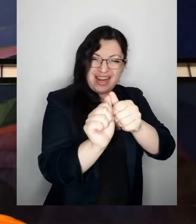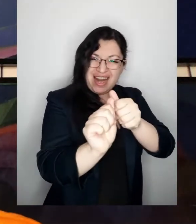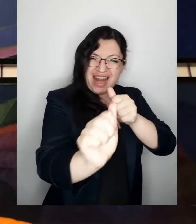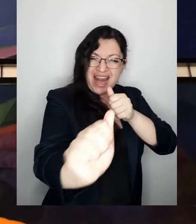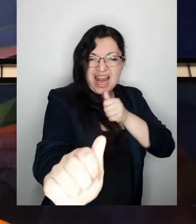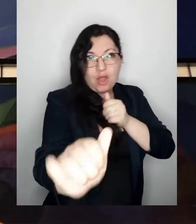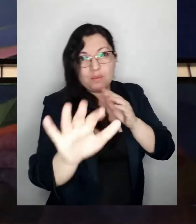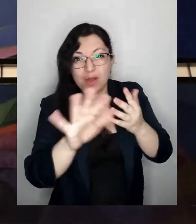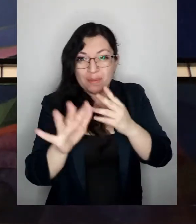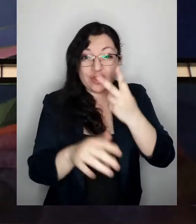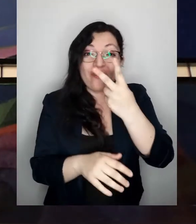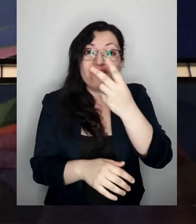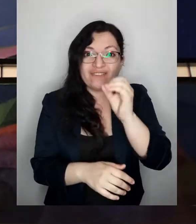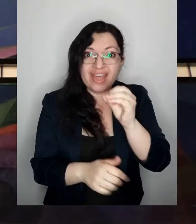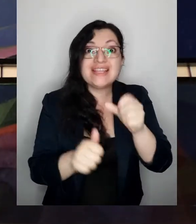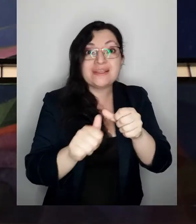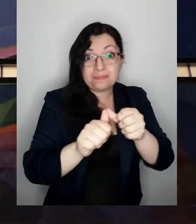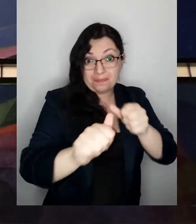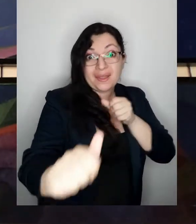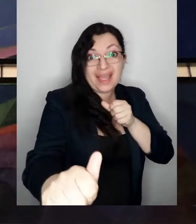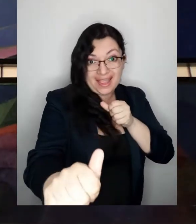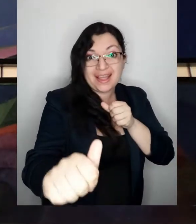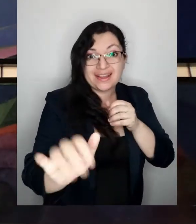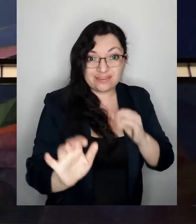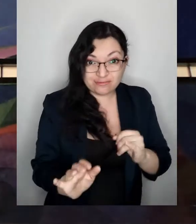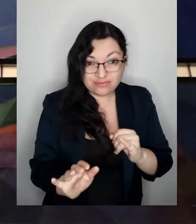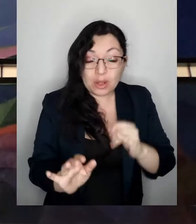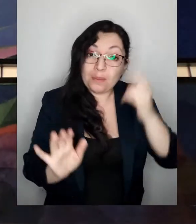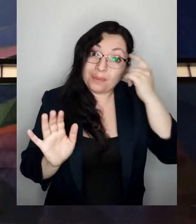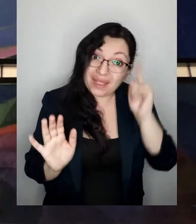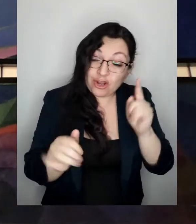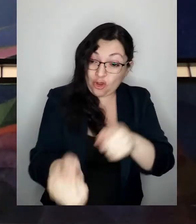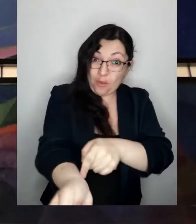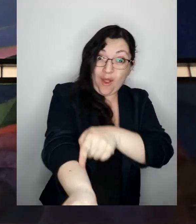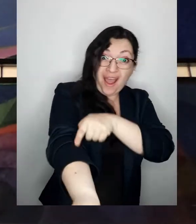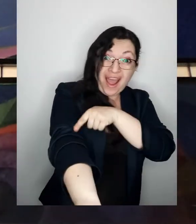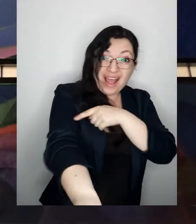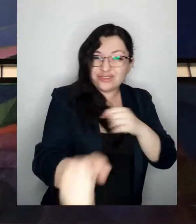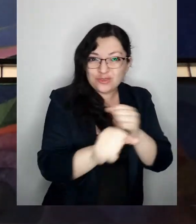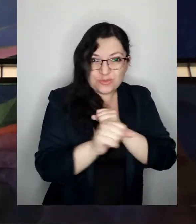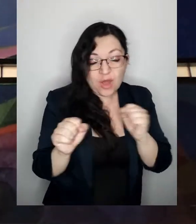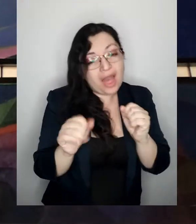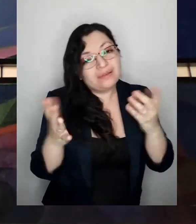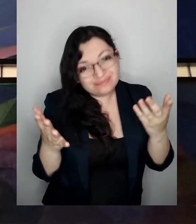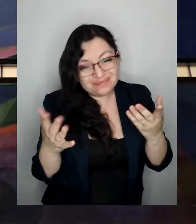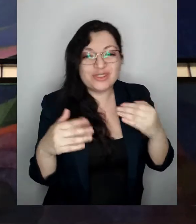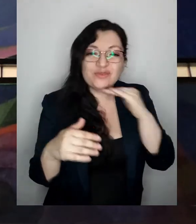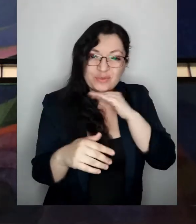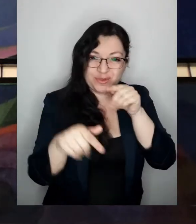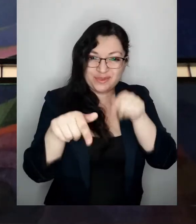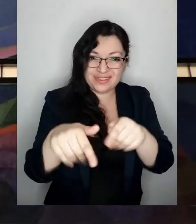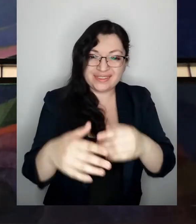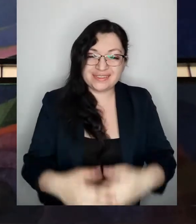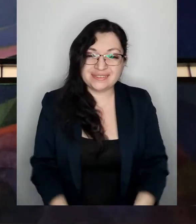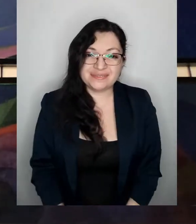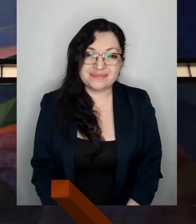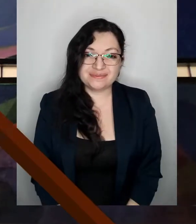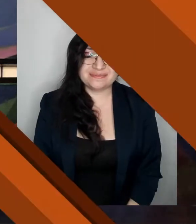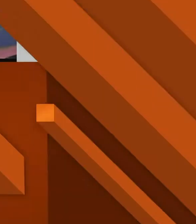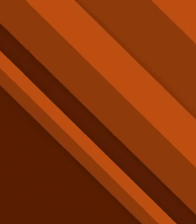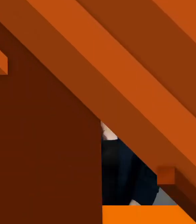estaría alrededor de 20 metros pero como no tenemos los brazos tan largos lo vamos a usar de esta manera